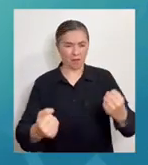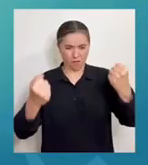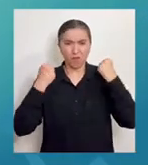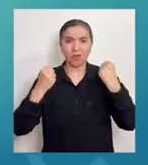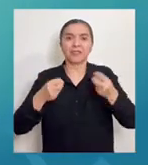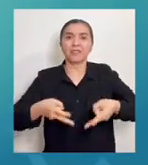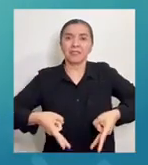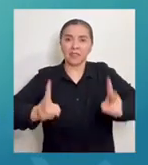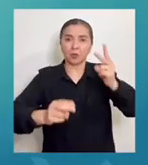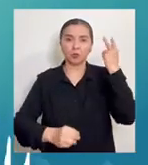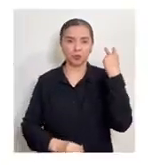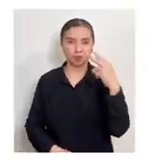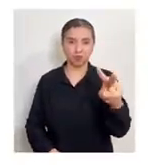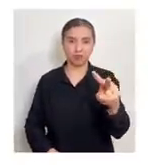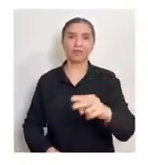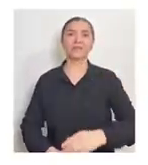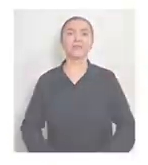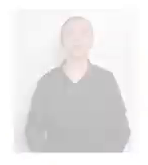tus derechos.